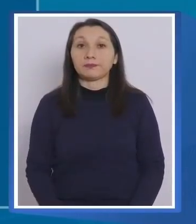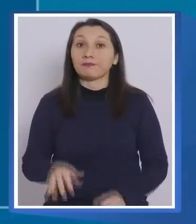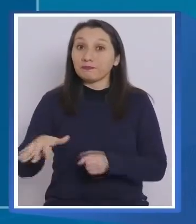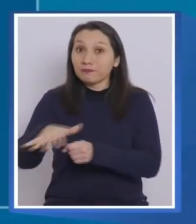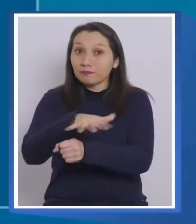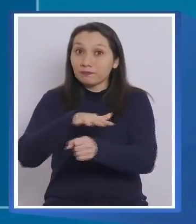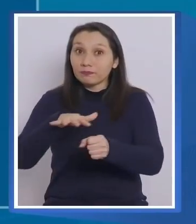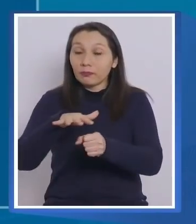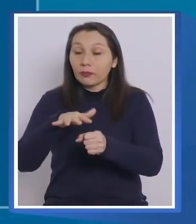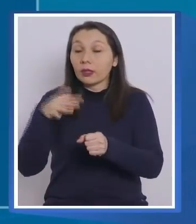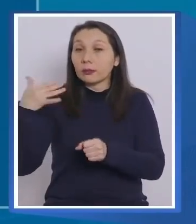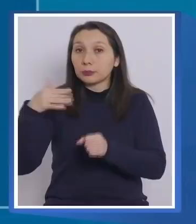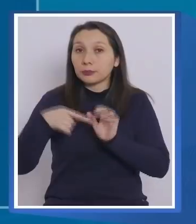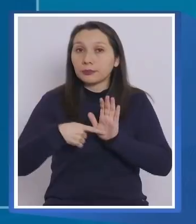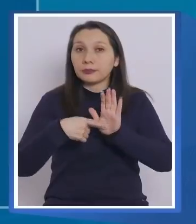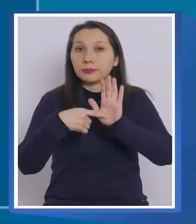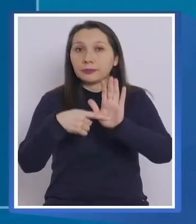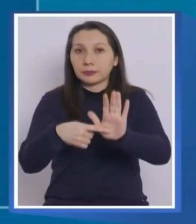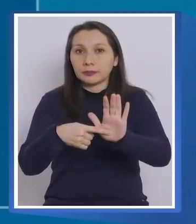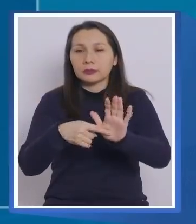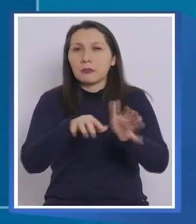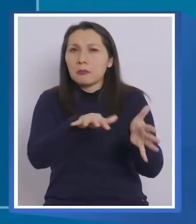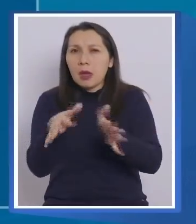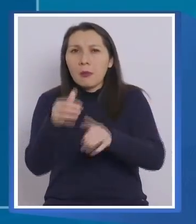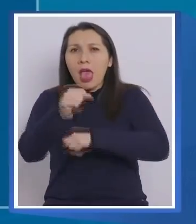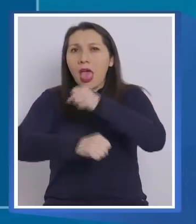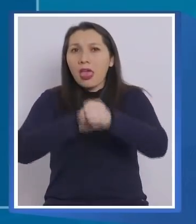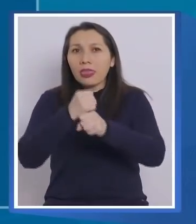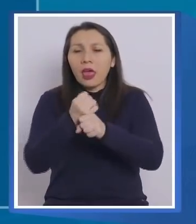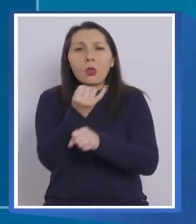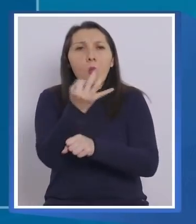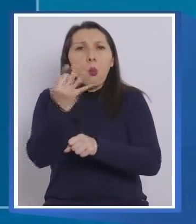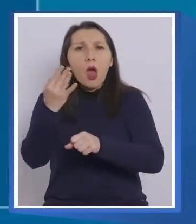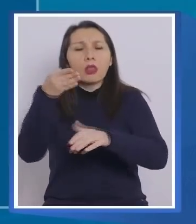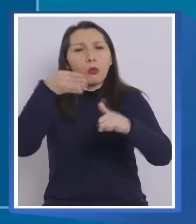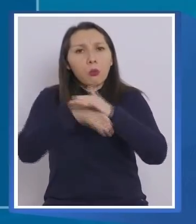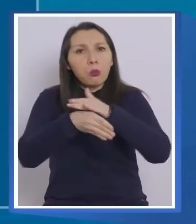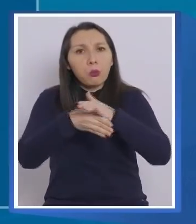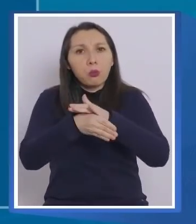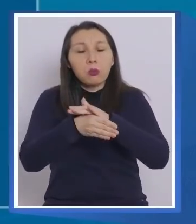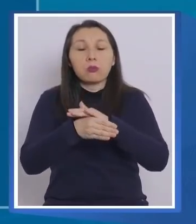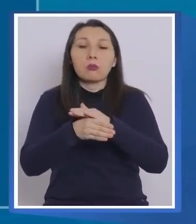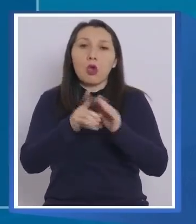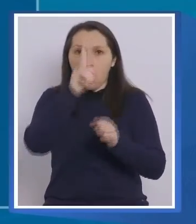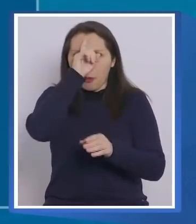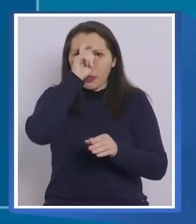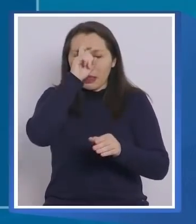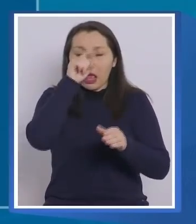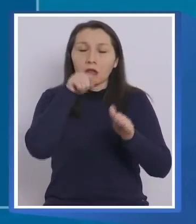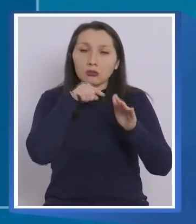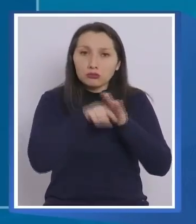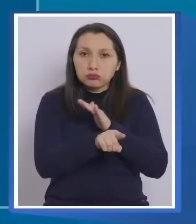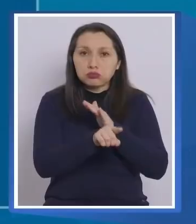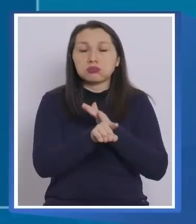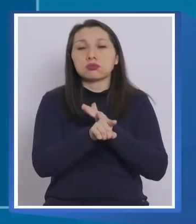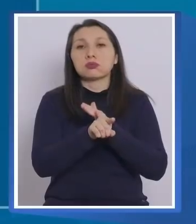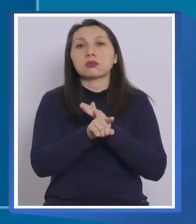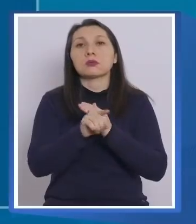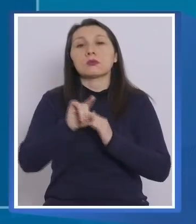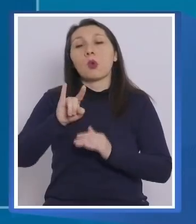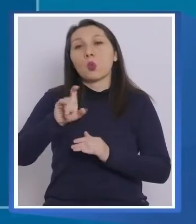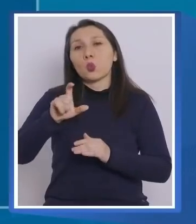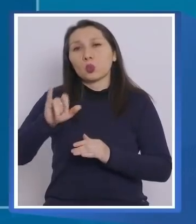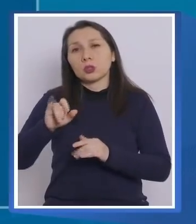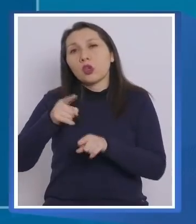contexto es importante destacar que la edad promedio en ambos casos, hospitalizaciones en UCI, hospitalizaciones en